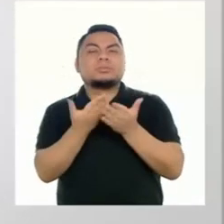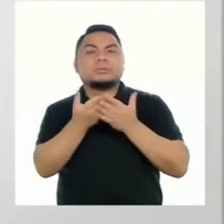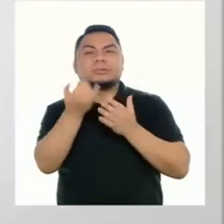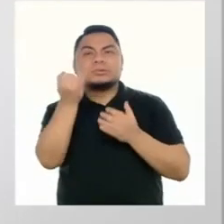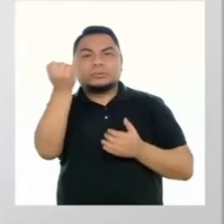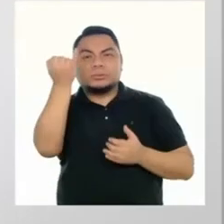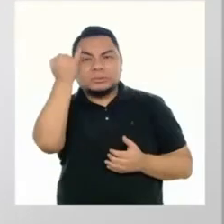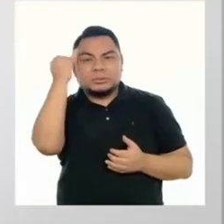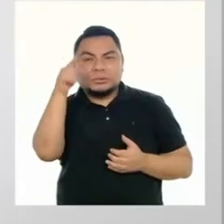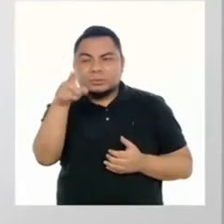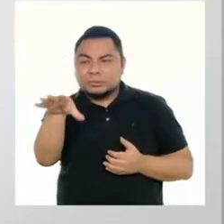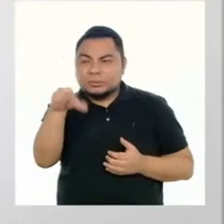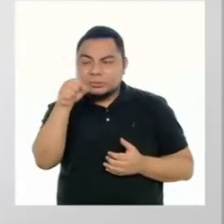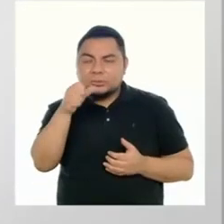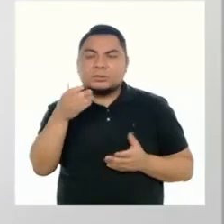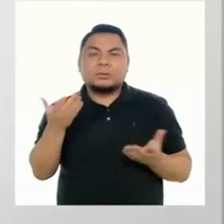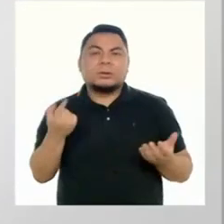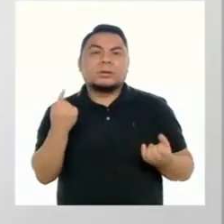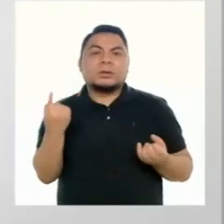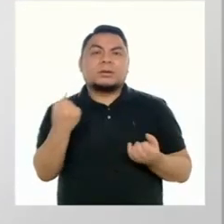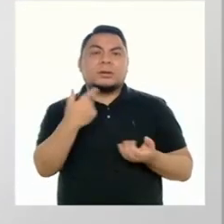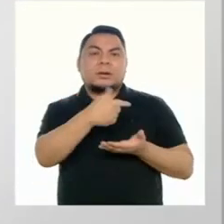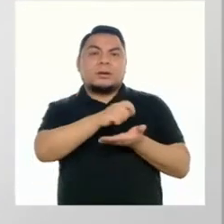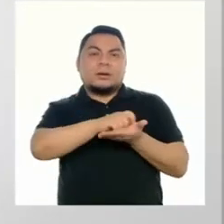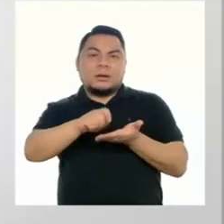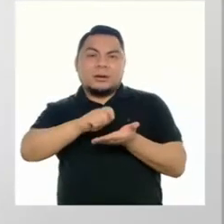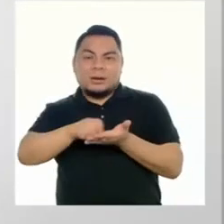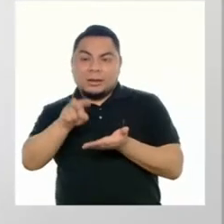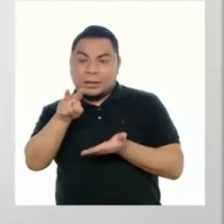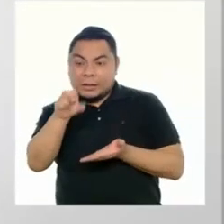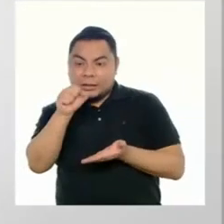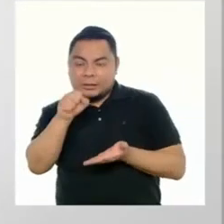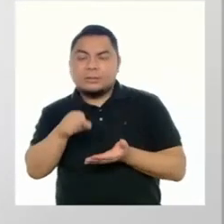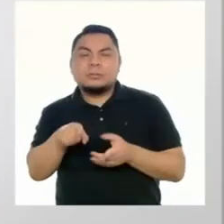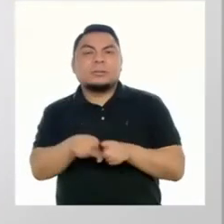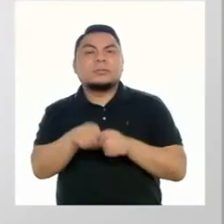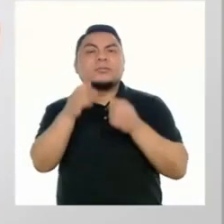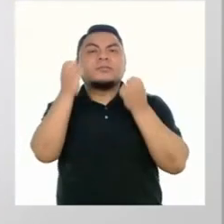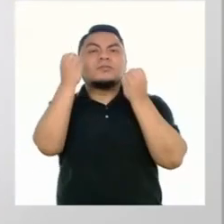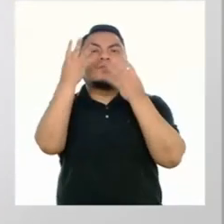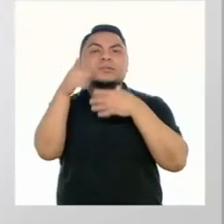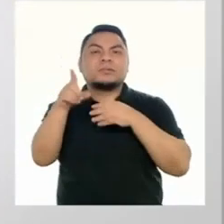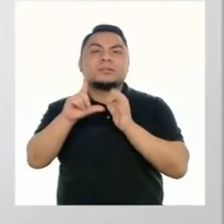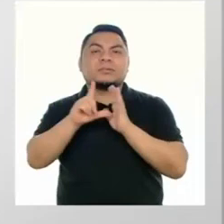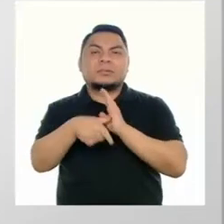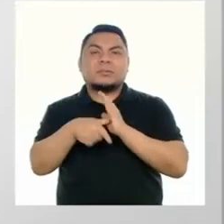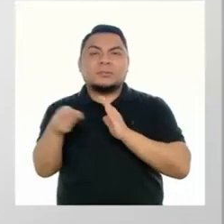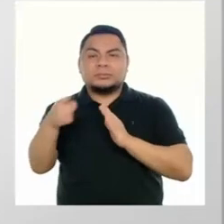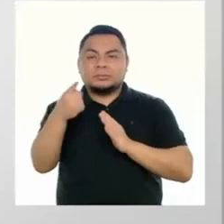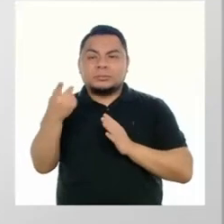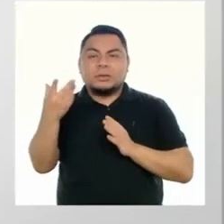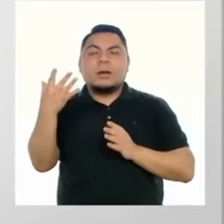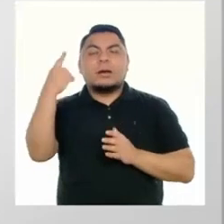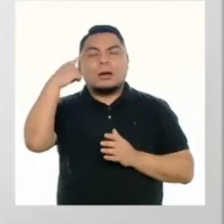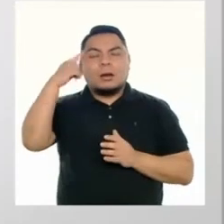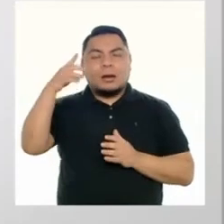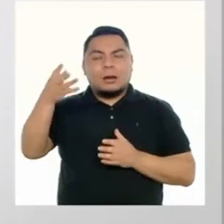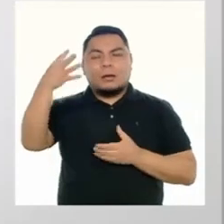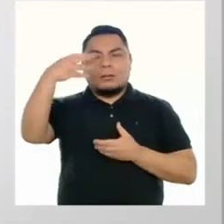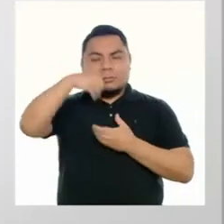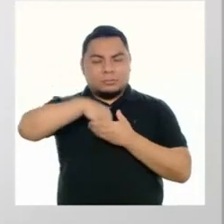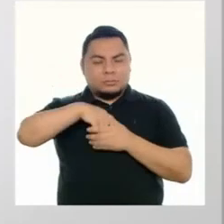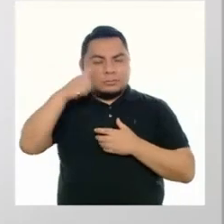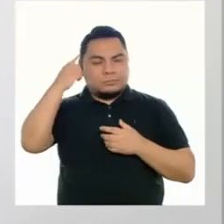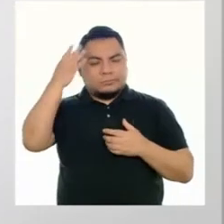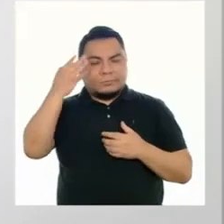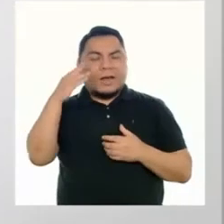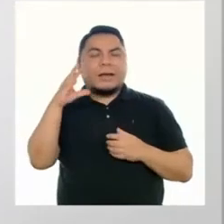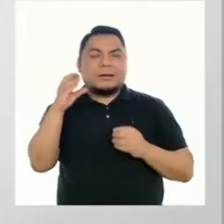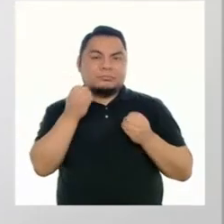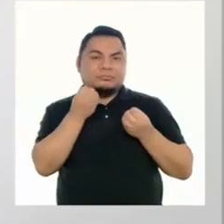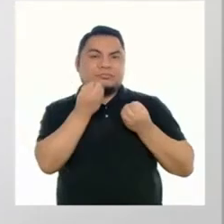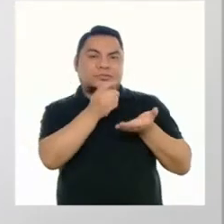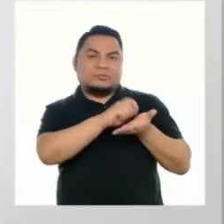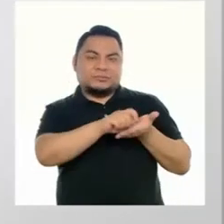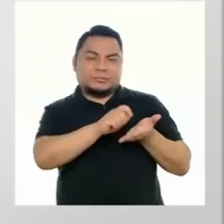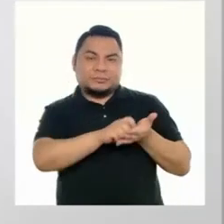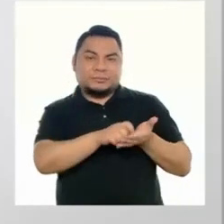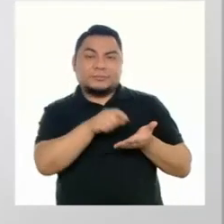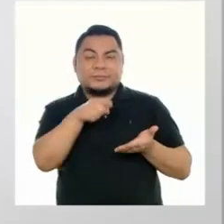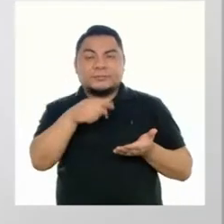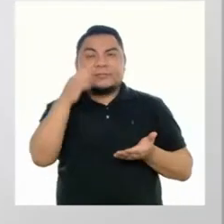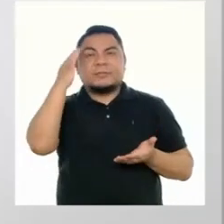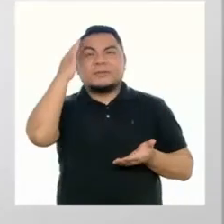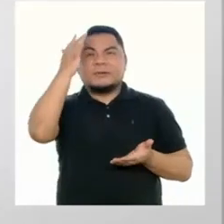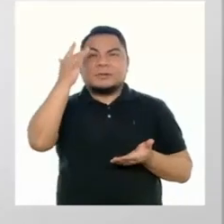como las ideas que identificamos en cada párrafo o cuando inferimos información y luego la sintetizamos. Este proceso de